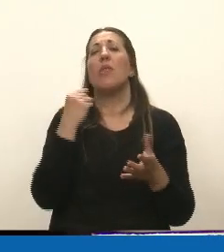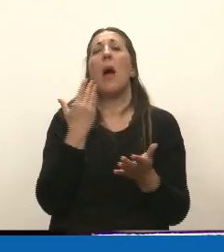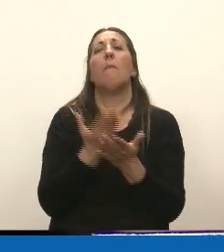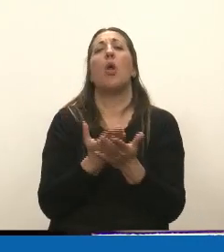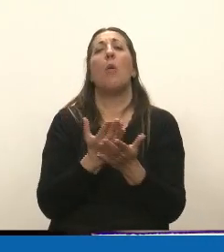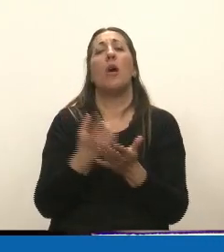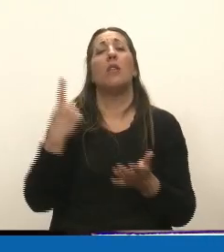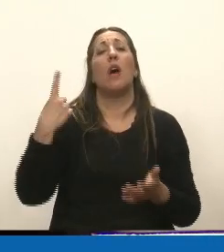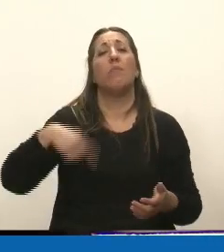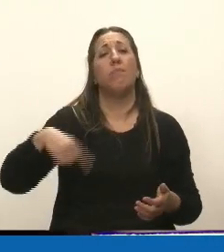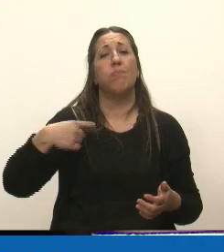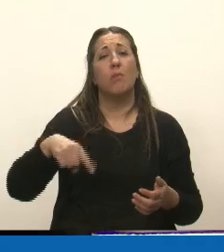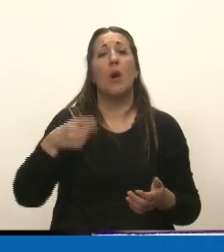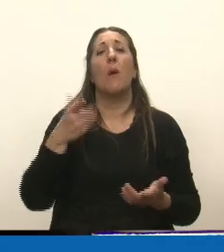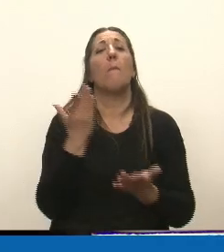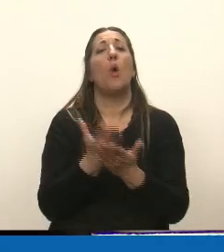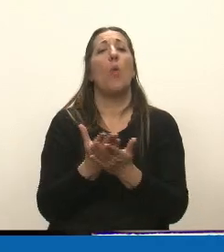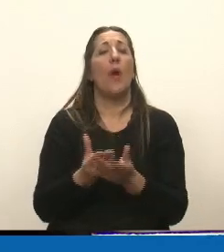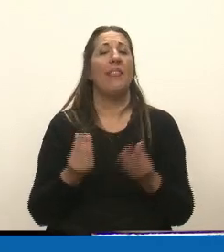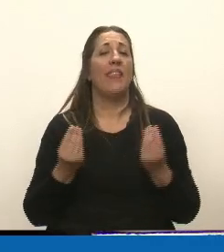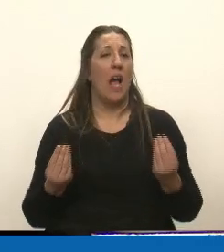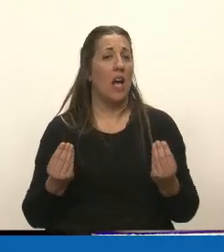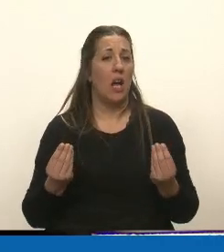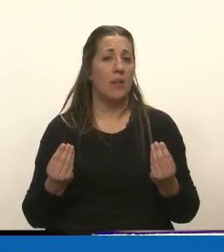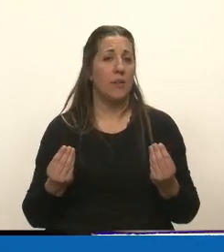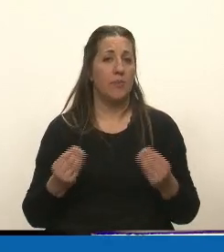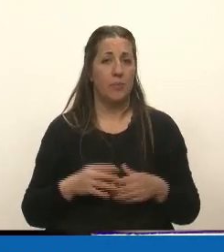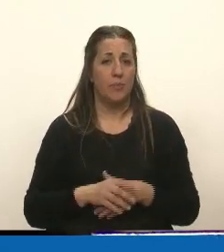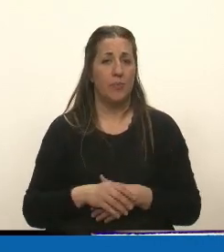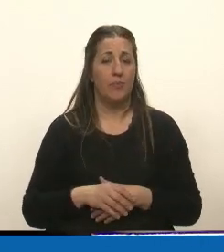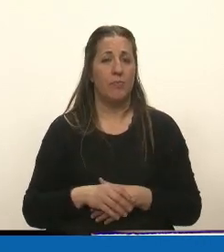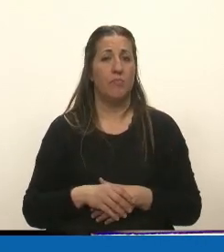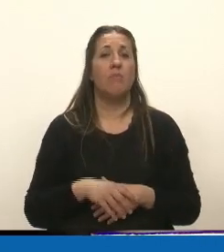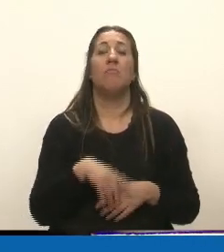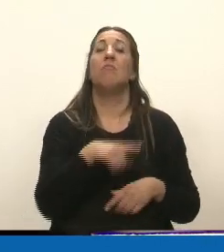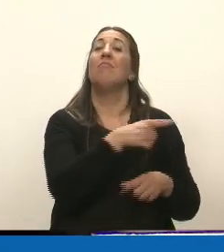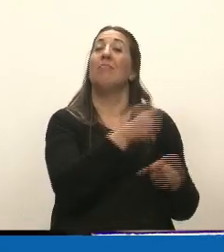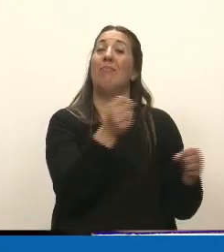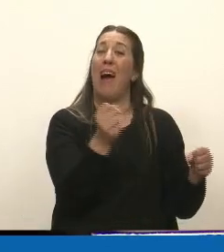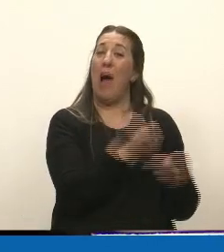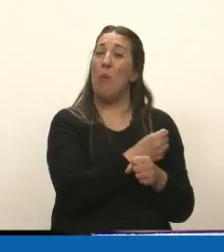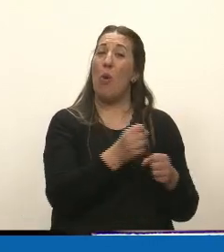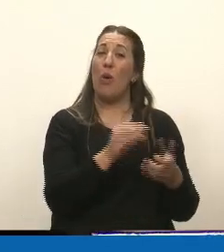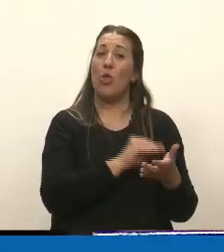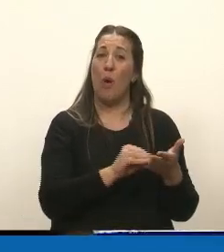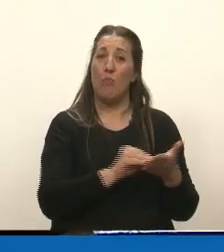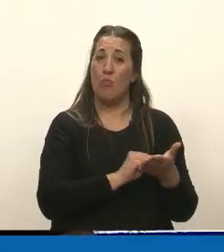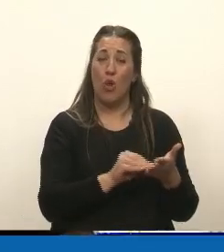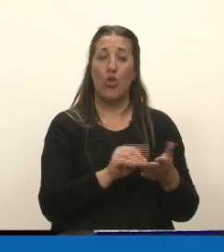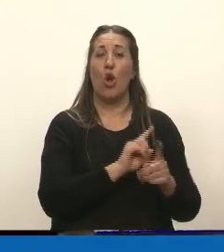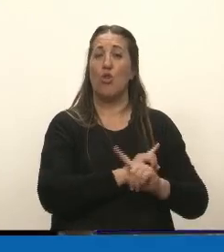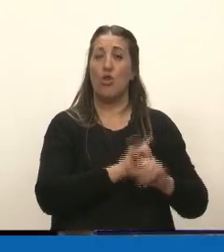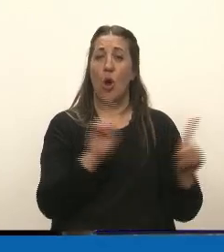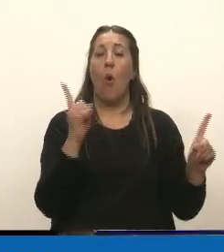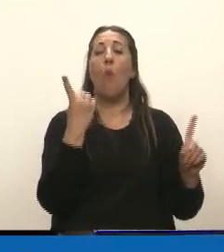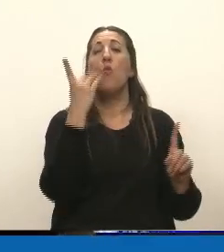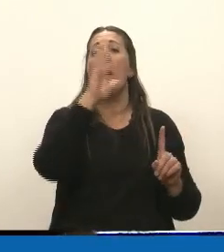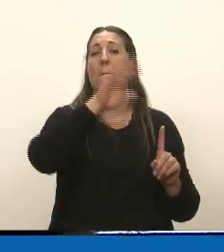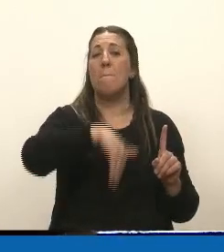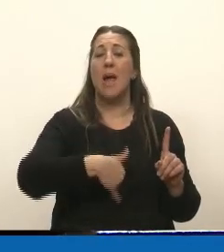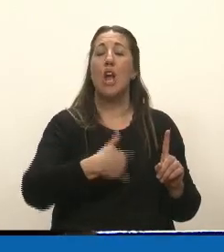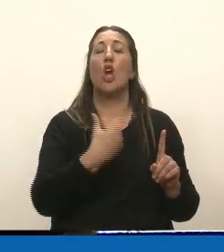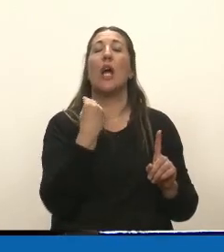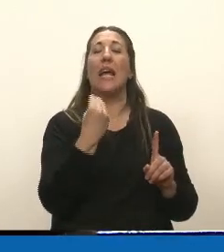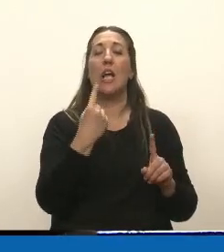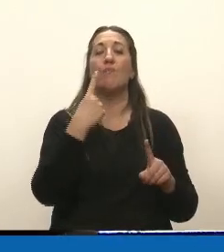propuesta del oficialismo es no a toda la media sanción, salvo la recomposición salarial que se debió